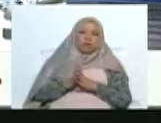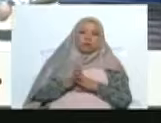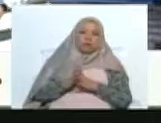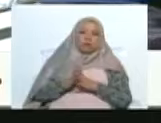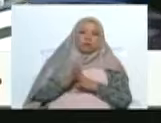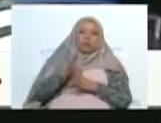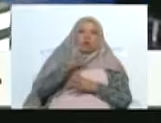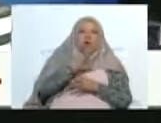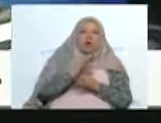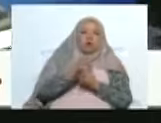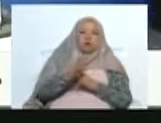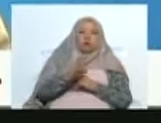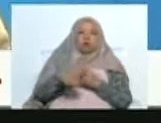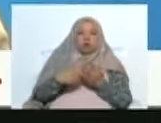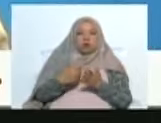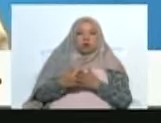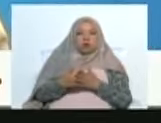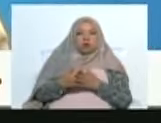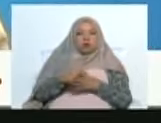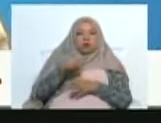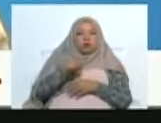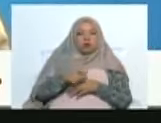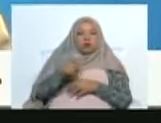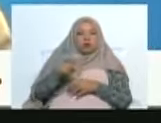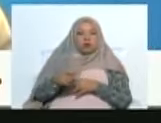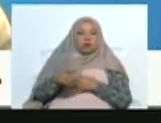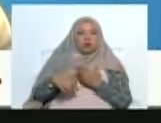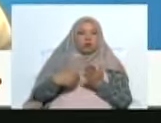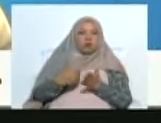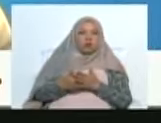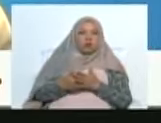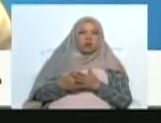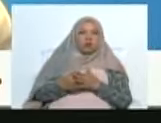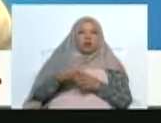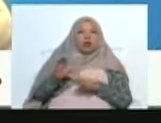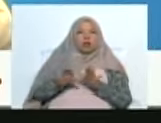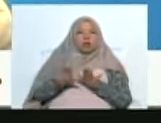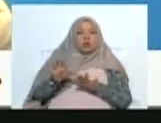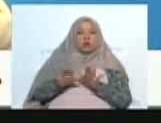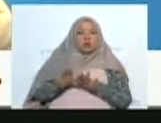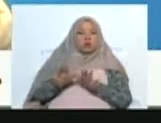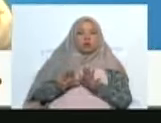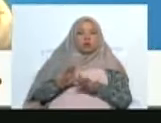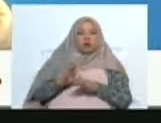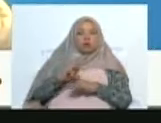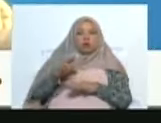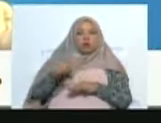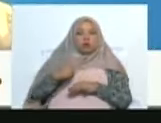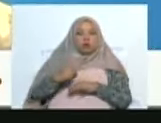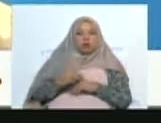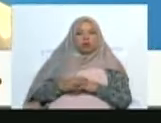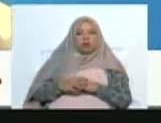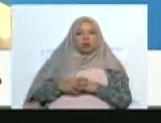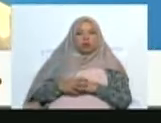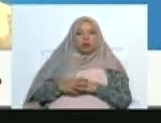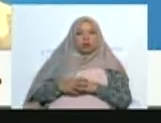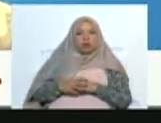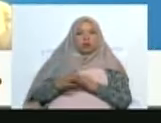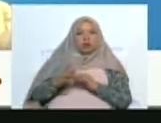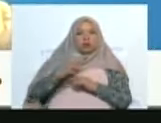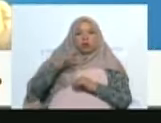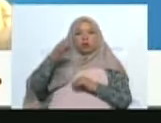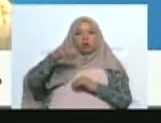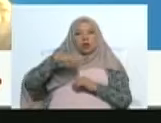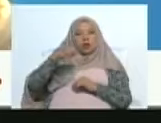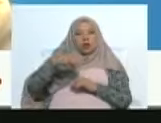cultura tiene que ser como un apéndisis del turismo, porque nosotros tenemos esas montañas allá en el